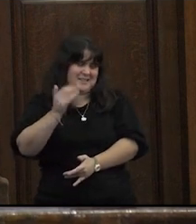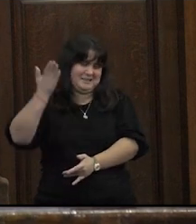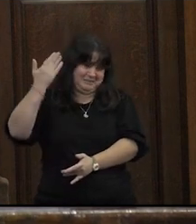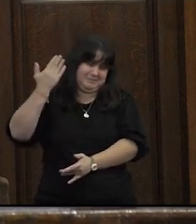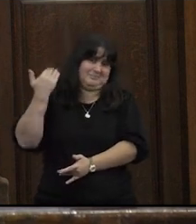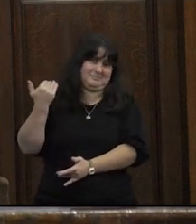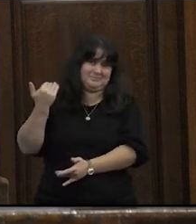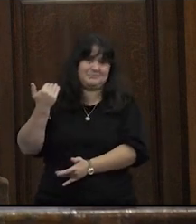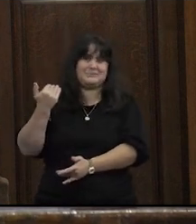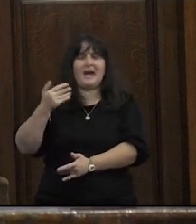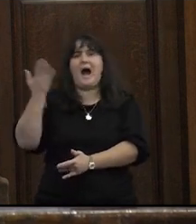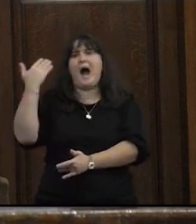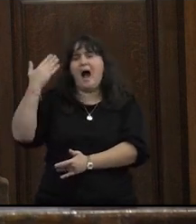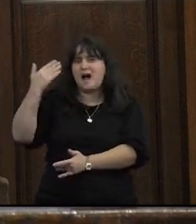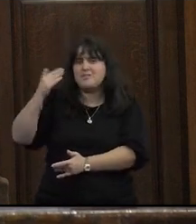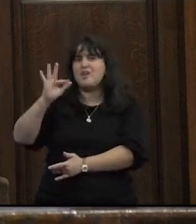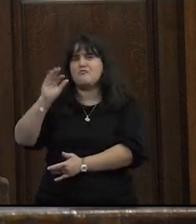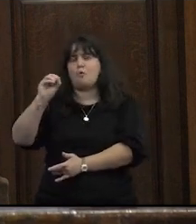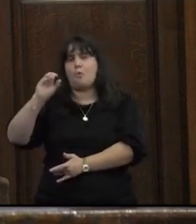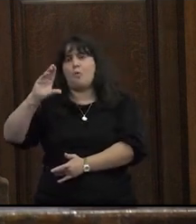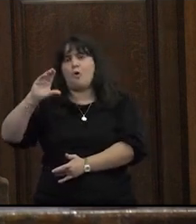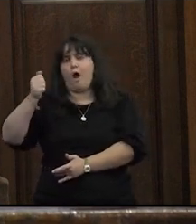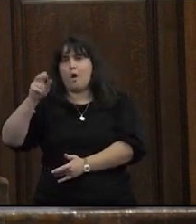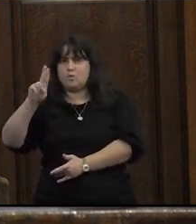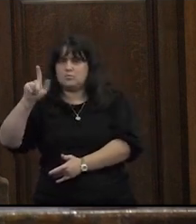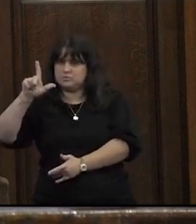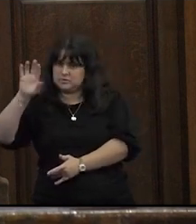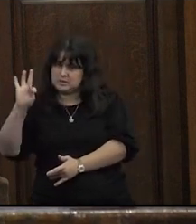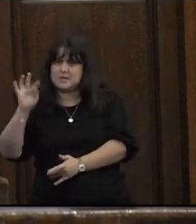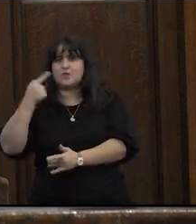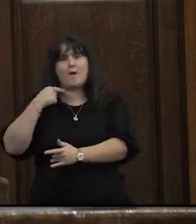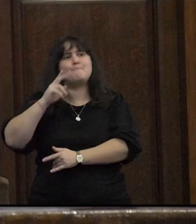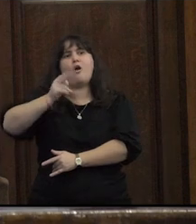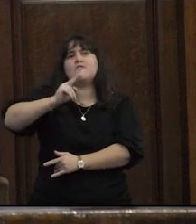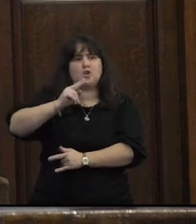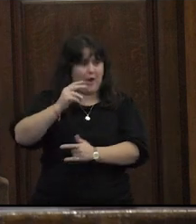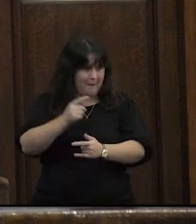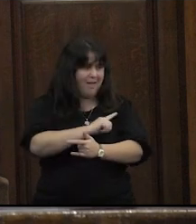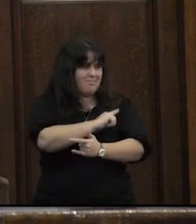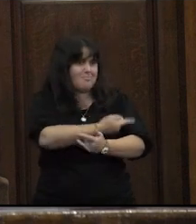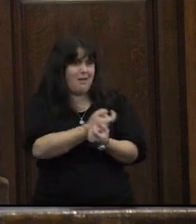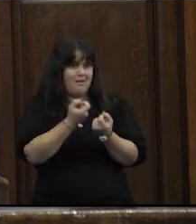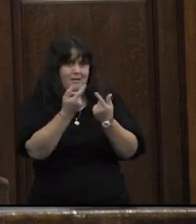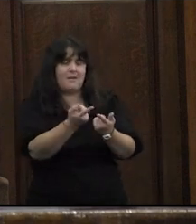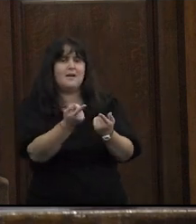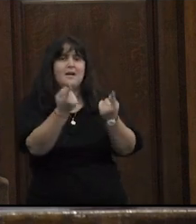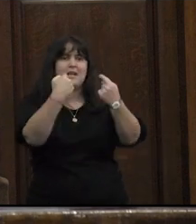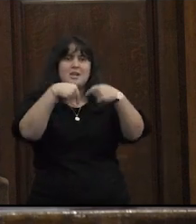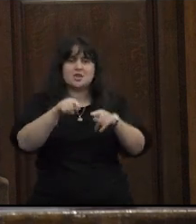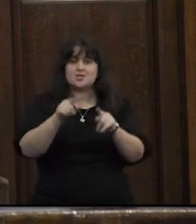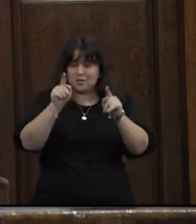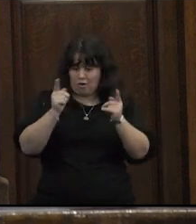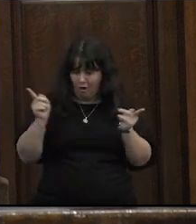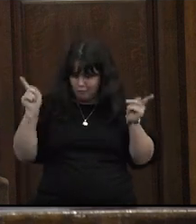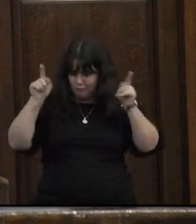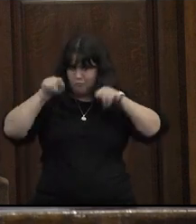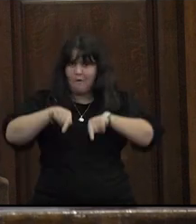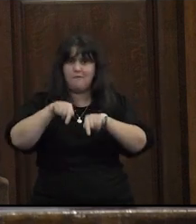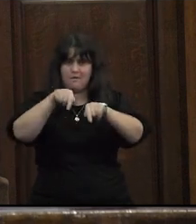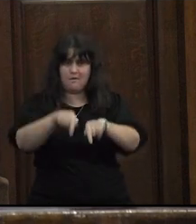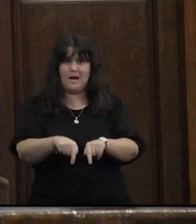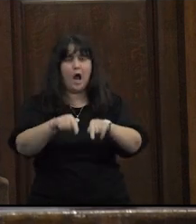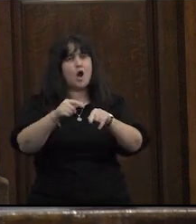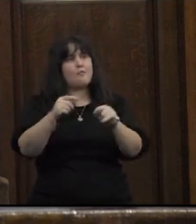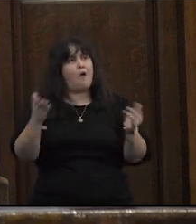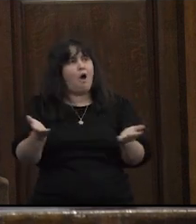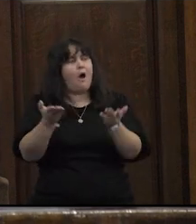al menos desde Michel Foucault que el poder opera productivamente y no prohibitivamente esta idea vuelve a aparecer